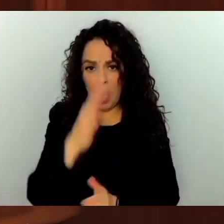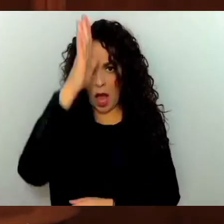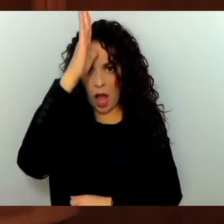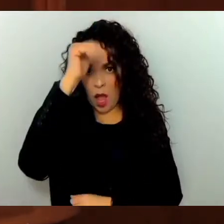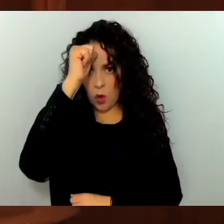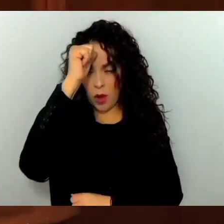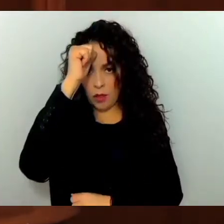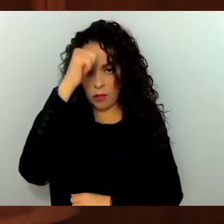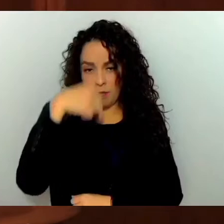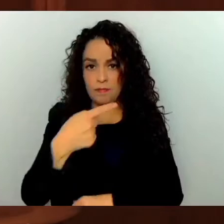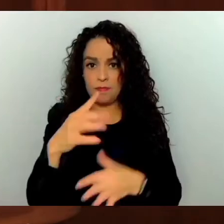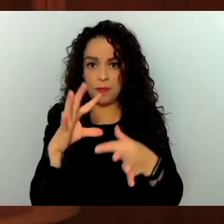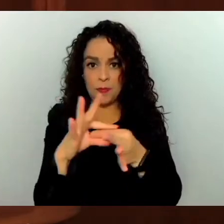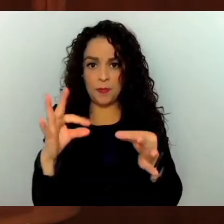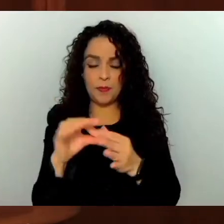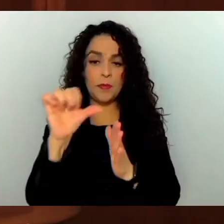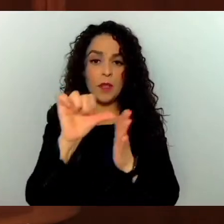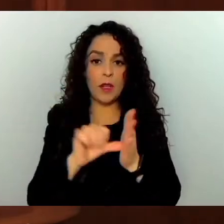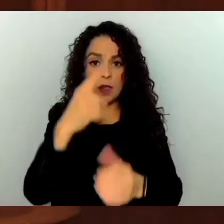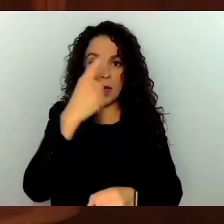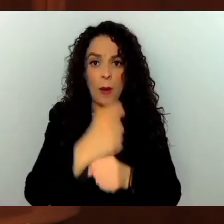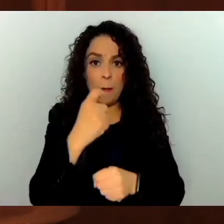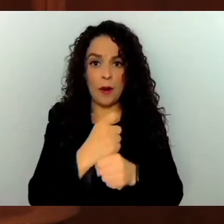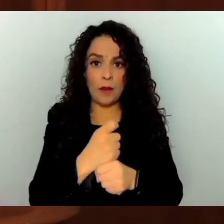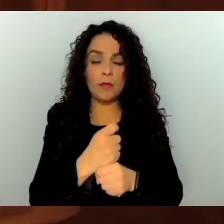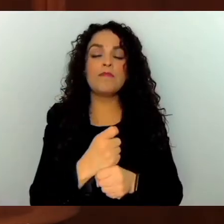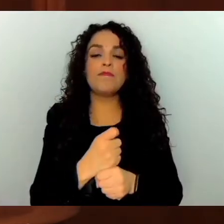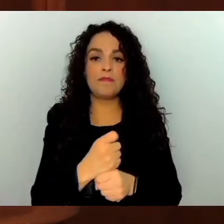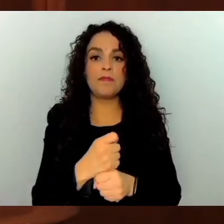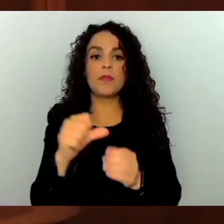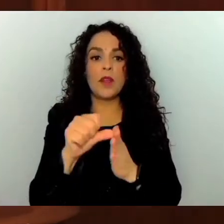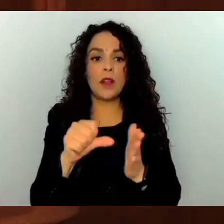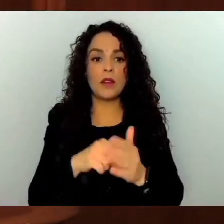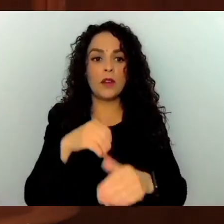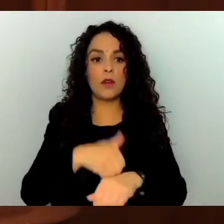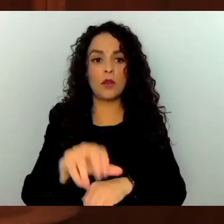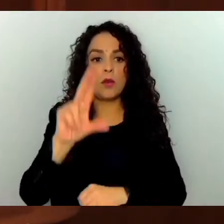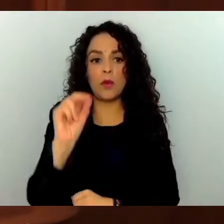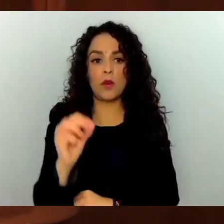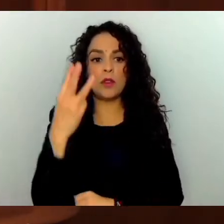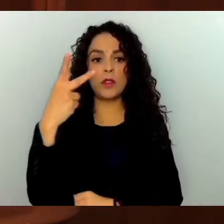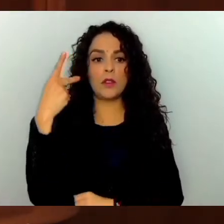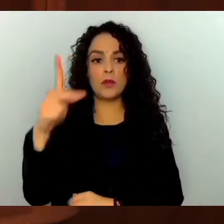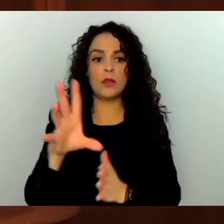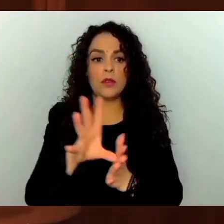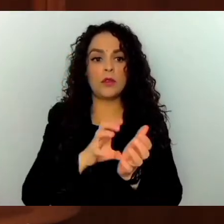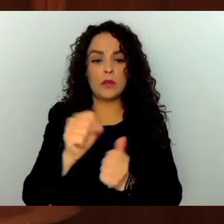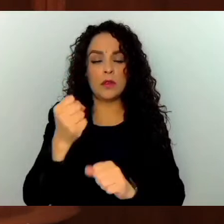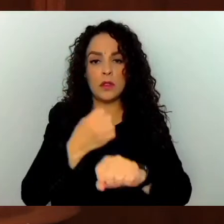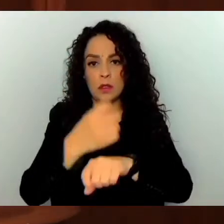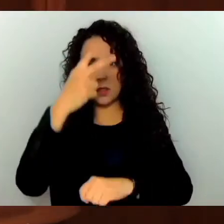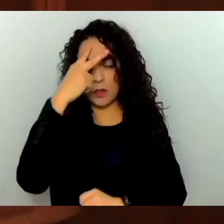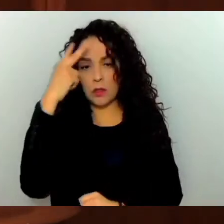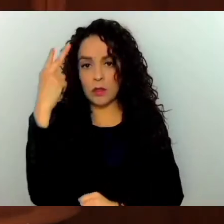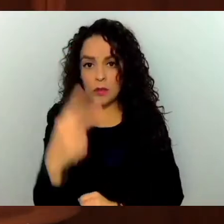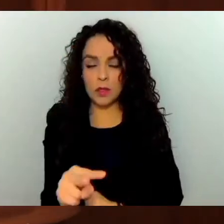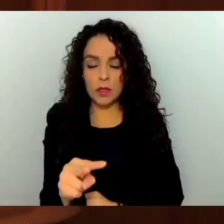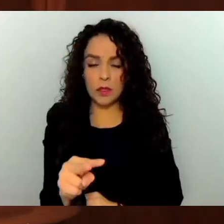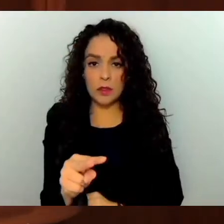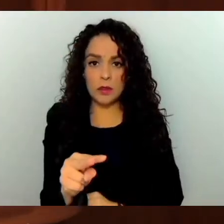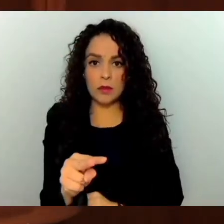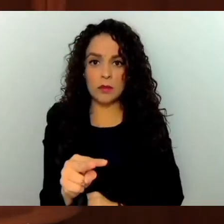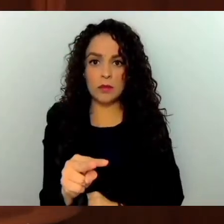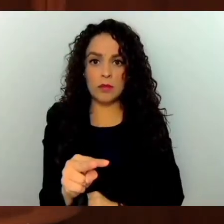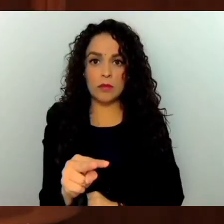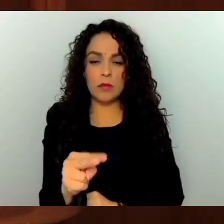Artículo primero. En atención al artículo 83 ter de la Constitución Política del Estado Libre y Soberano de México y